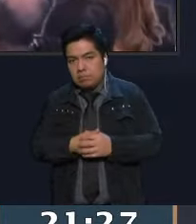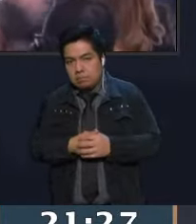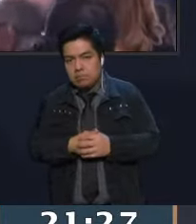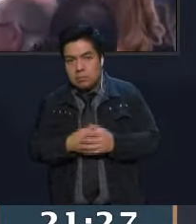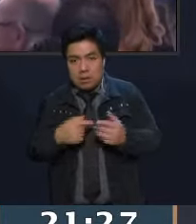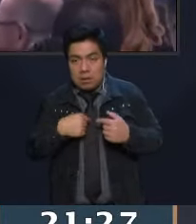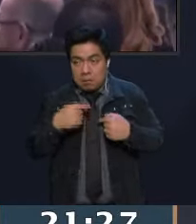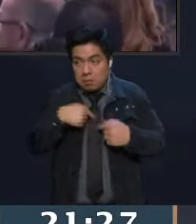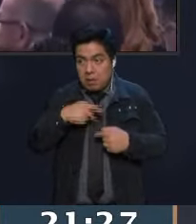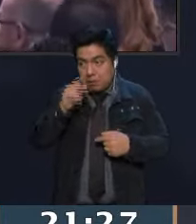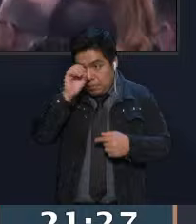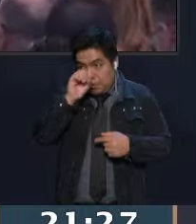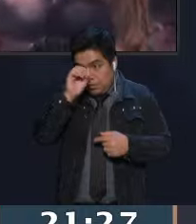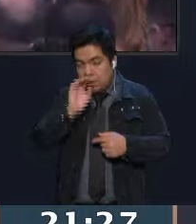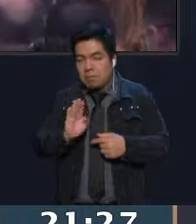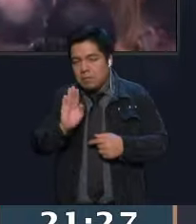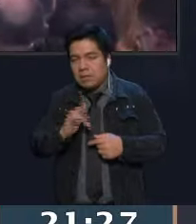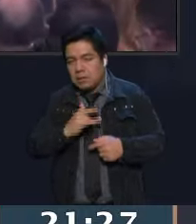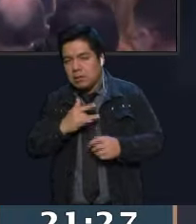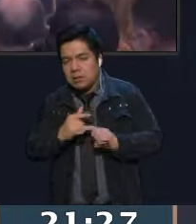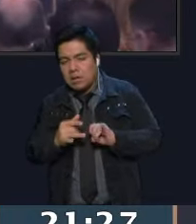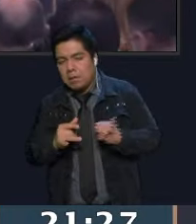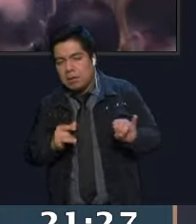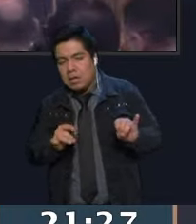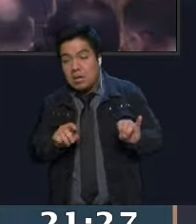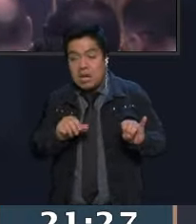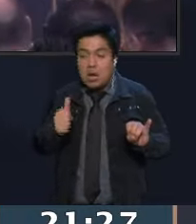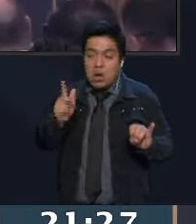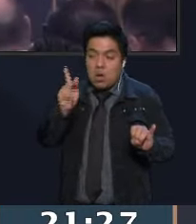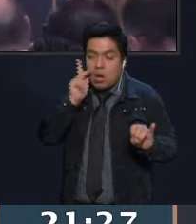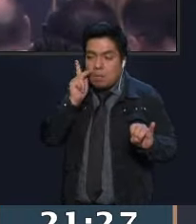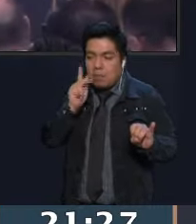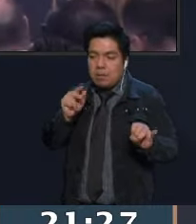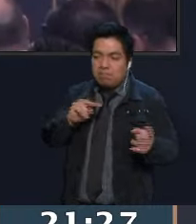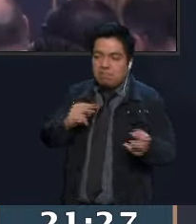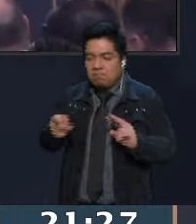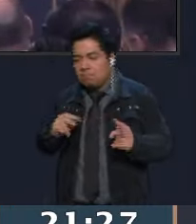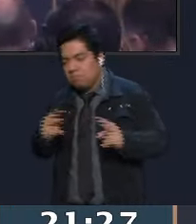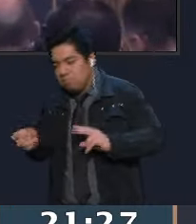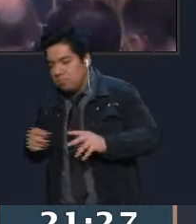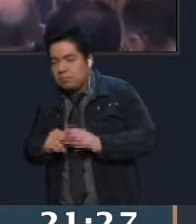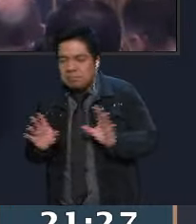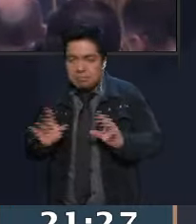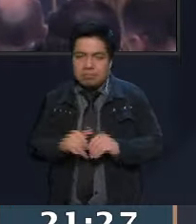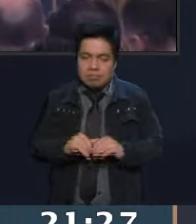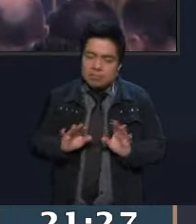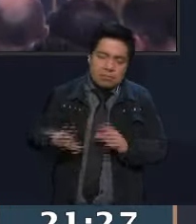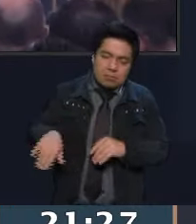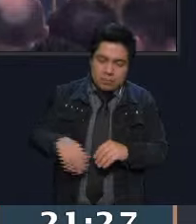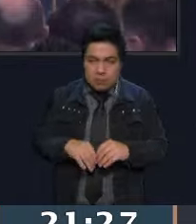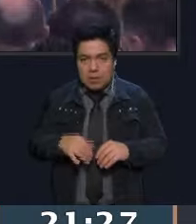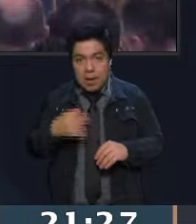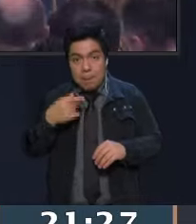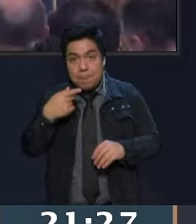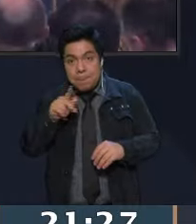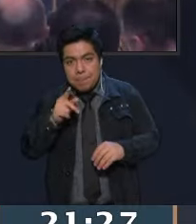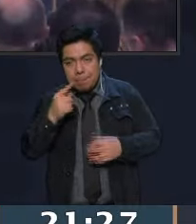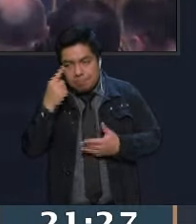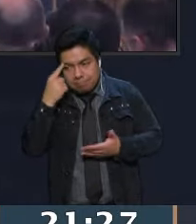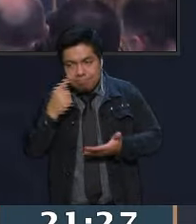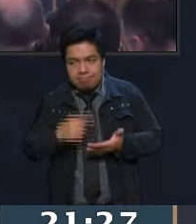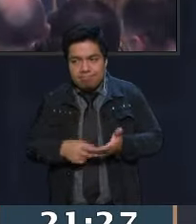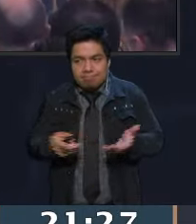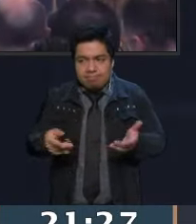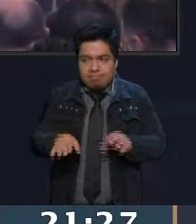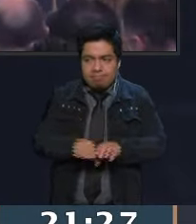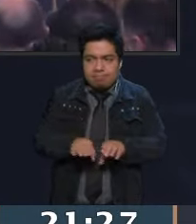desde mi punto de vista, más a la izquierda que otros Papas y habrá quienes sean sus detractores en ese sentido, pero bueno. Pero creo que es un